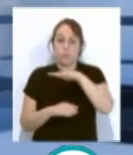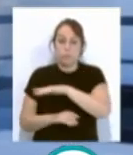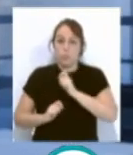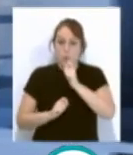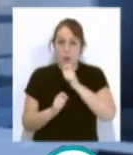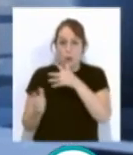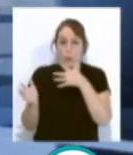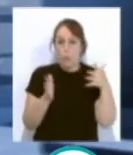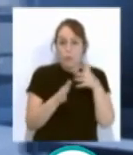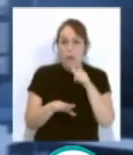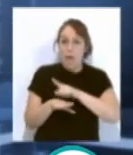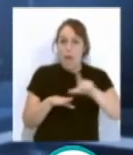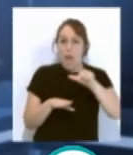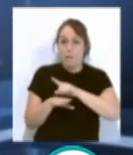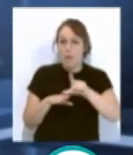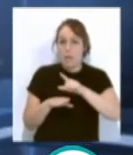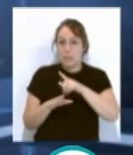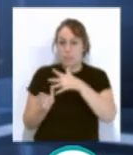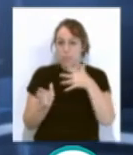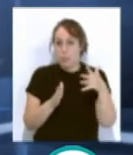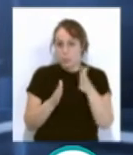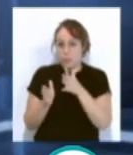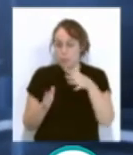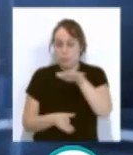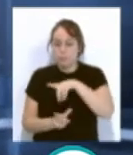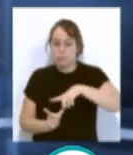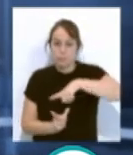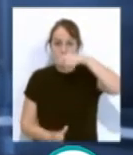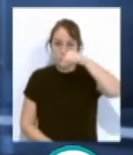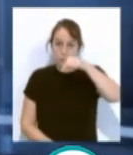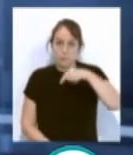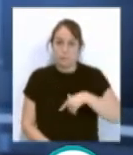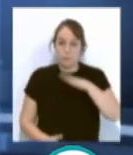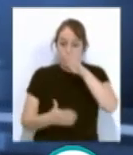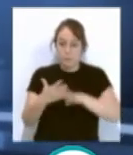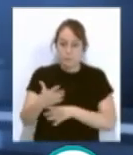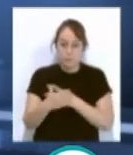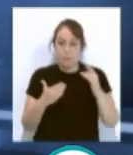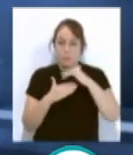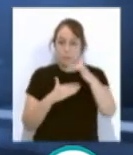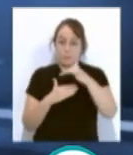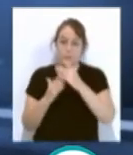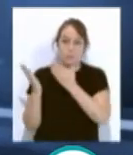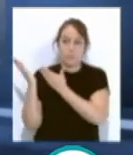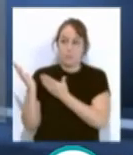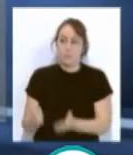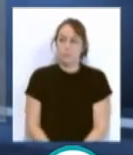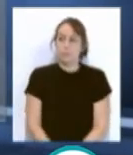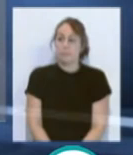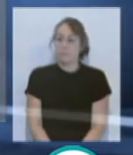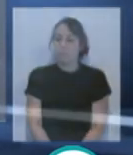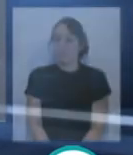Los vientos soplarán de levante con rachas de moderados en el estrecho. A continuación les ofrecemos la tabla de oleajes y mareas.